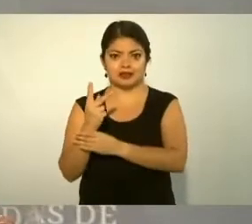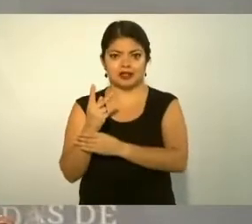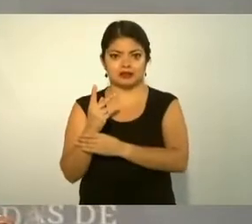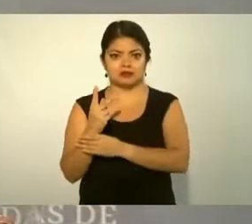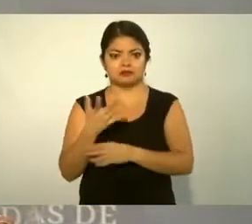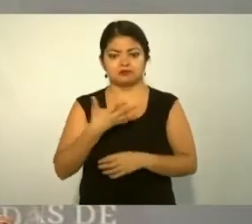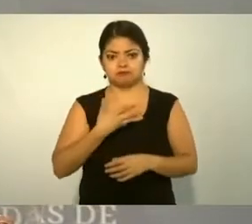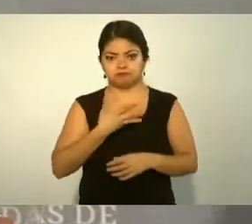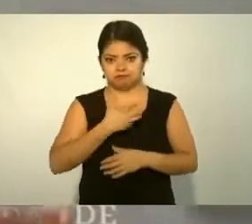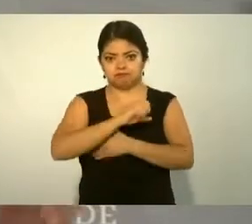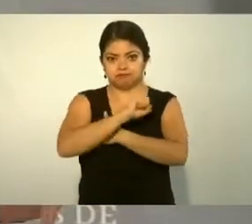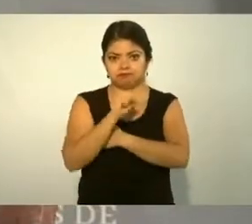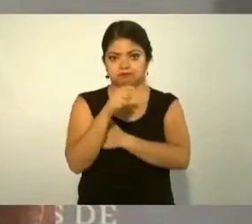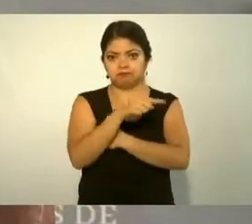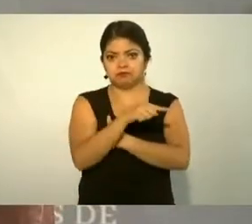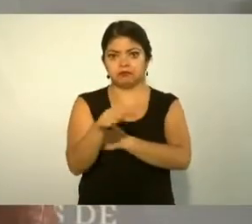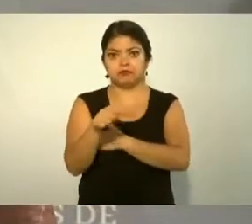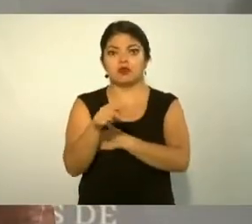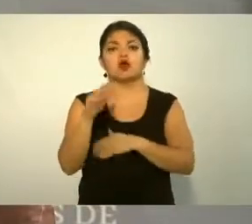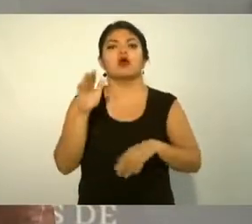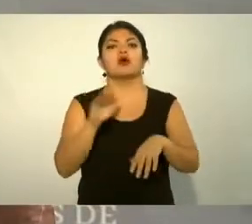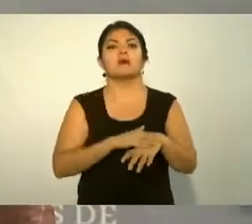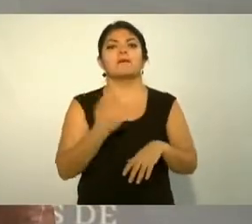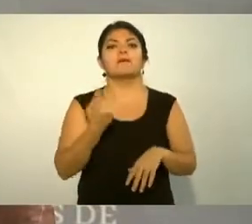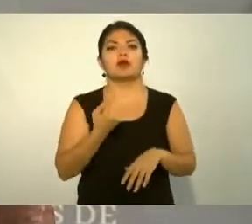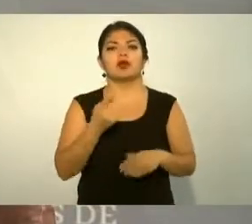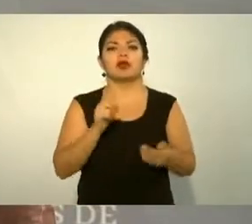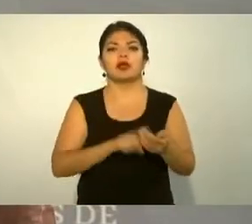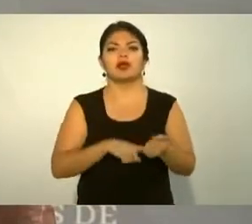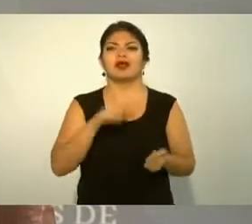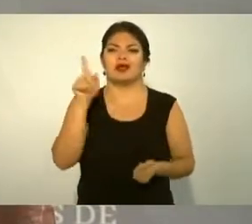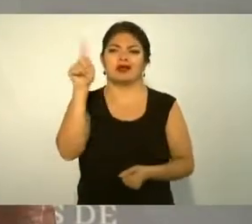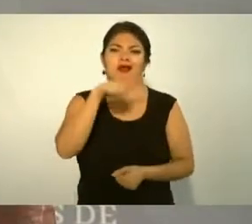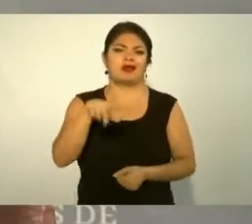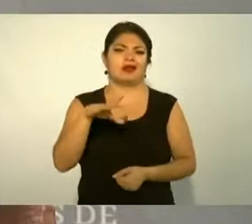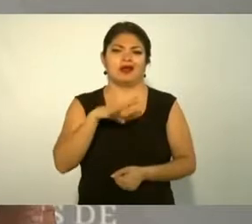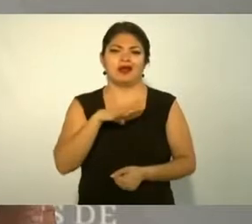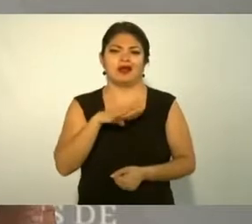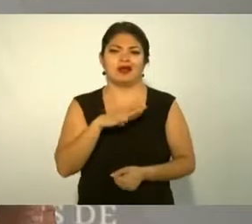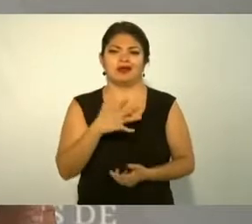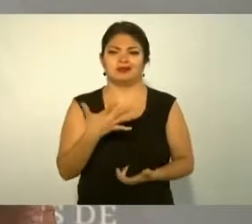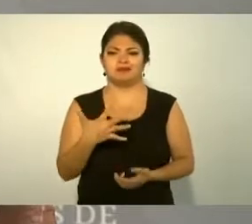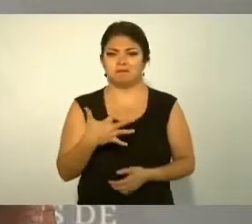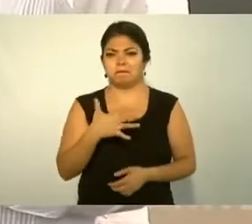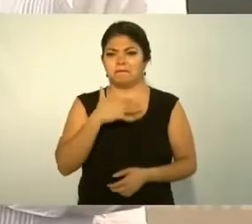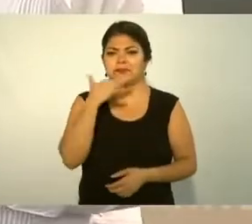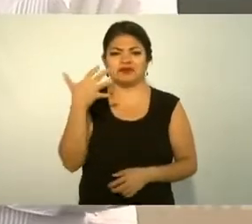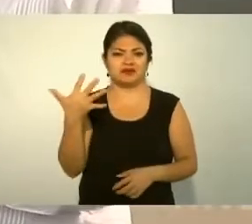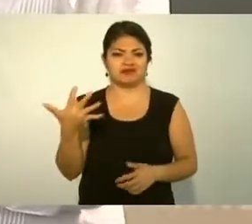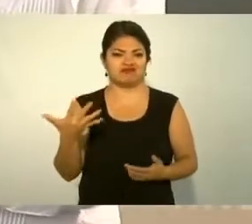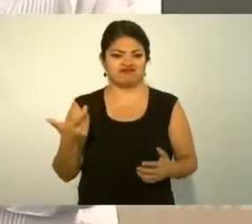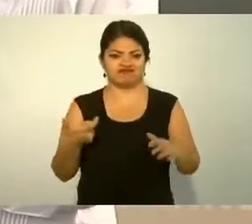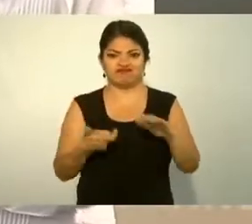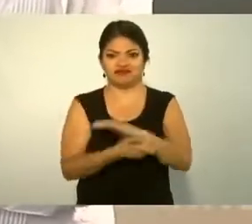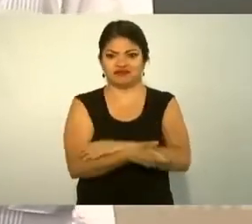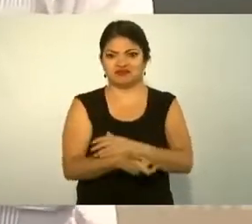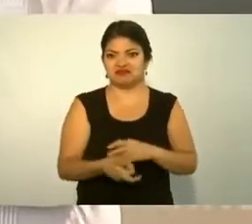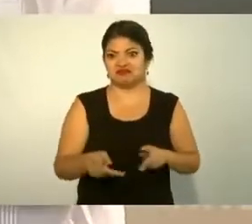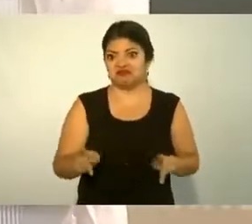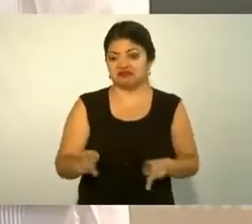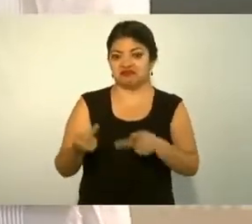porque hicieron una tranza me llevaría tiempo aquí explicarles este